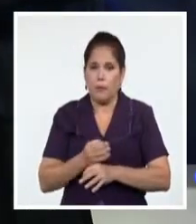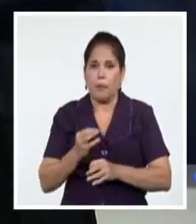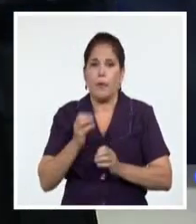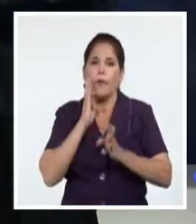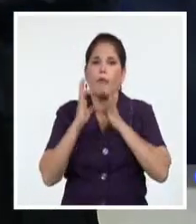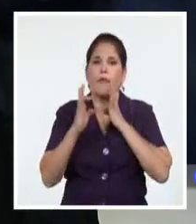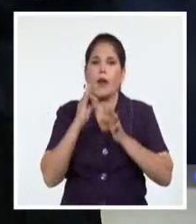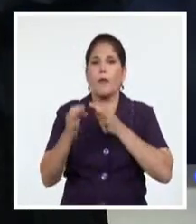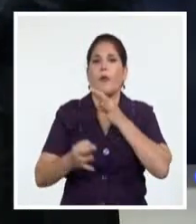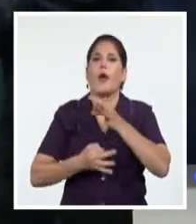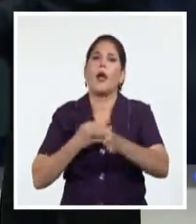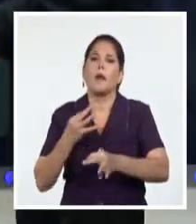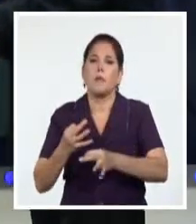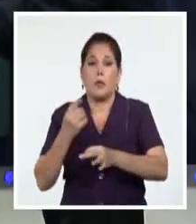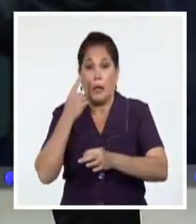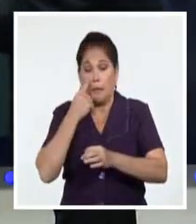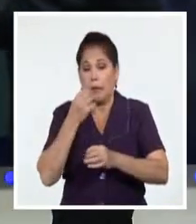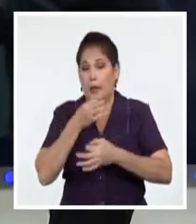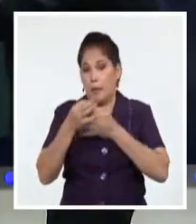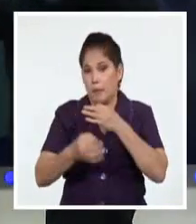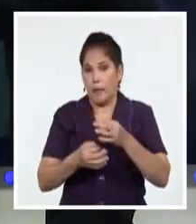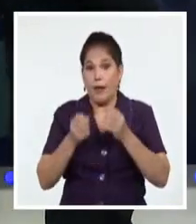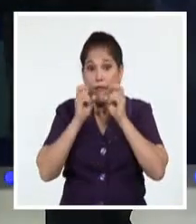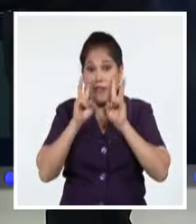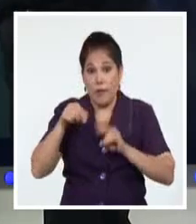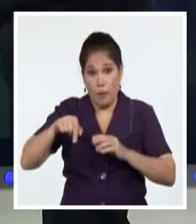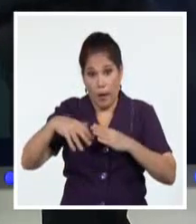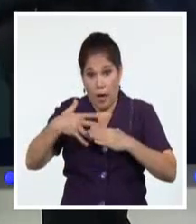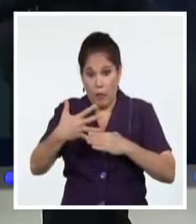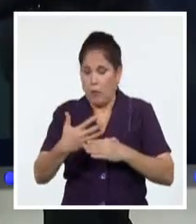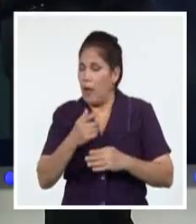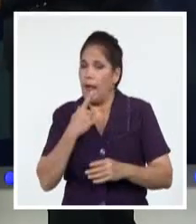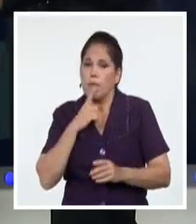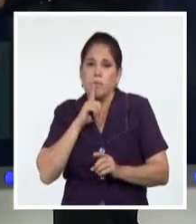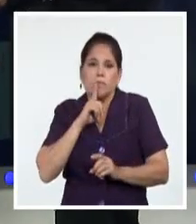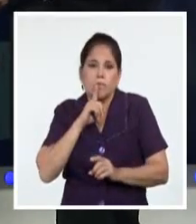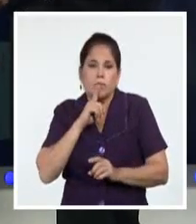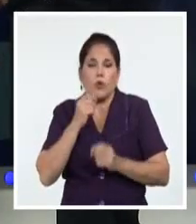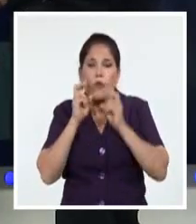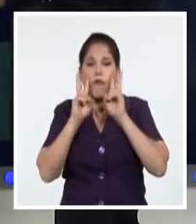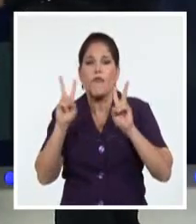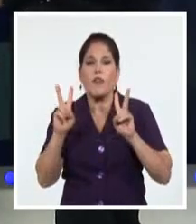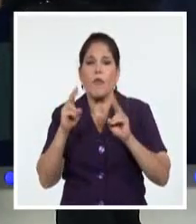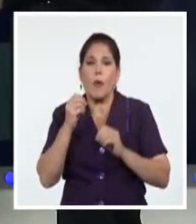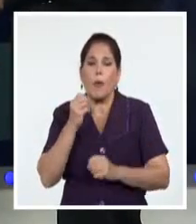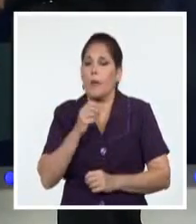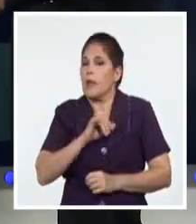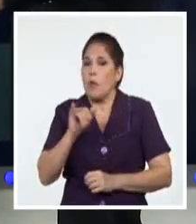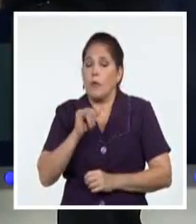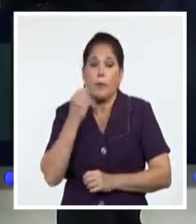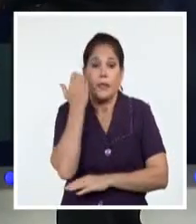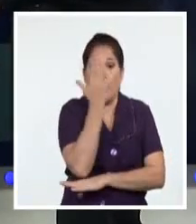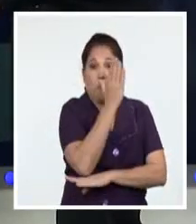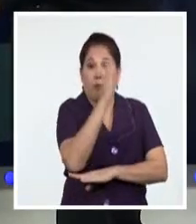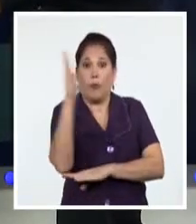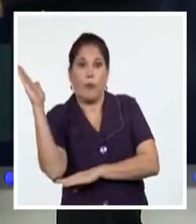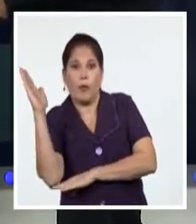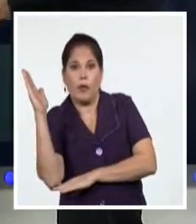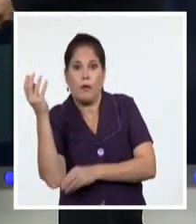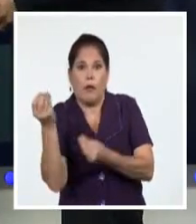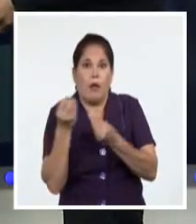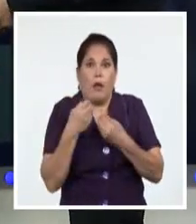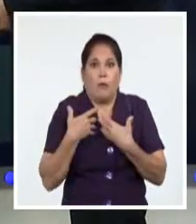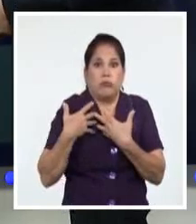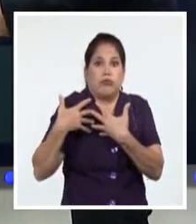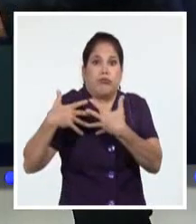Facebook y basta ver estas líneas. De lo que viví esta madrugada, mejor ni hablar, estamos vivos. Pensé que la puerta se abriría y Ian nos